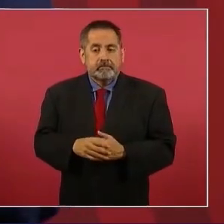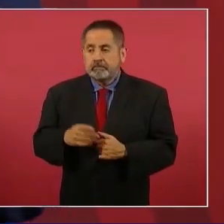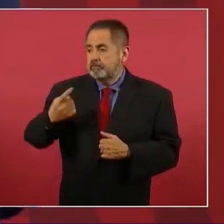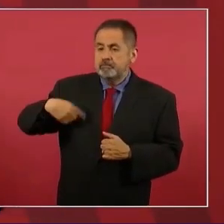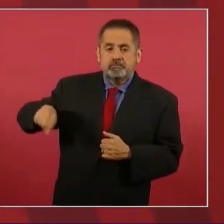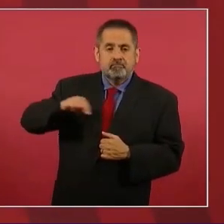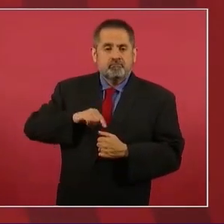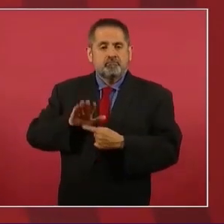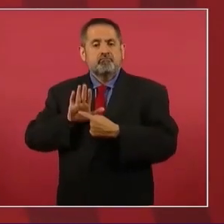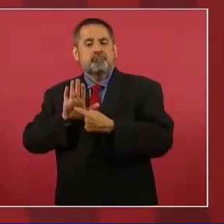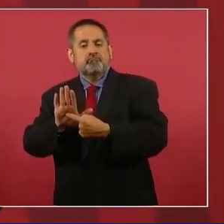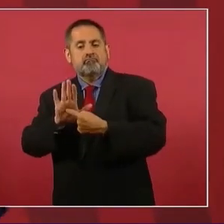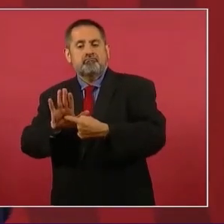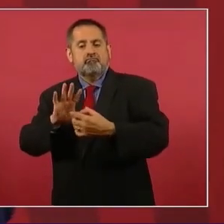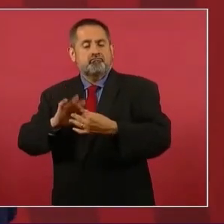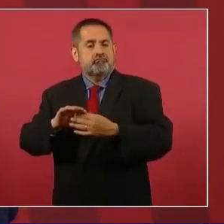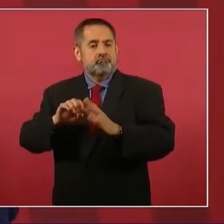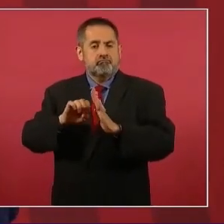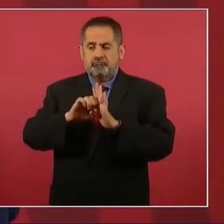autoridad da ejemplos.